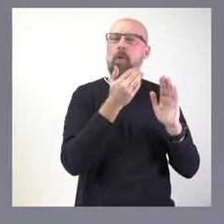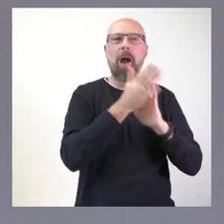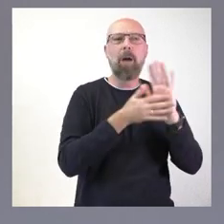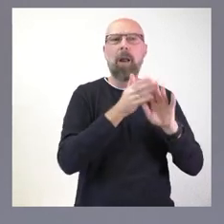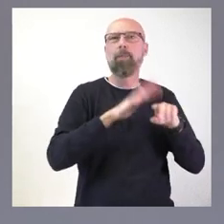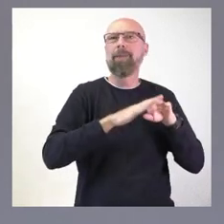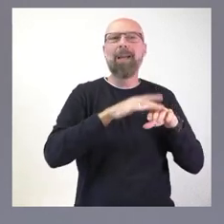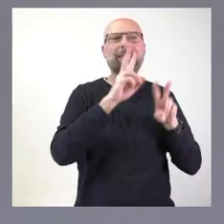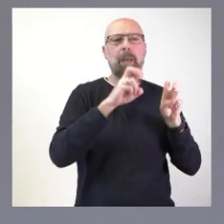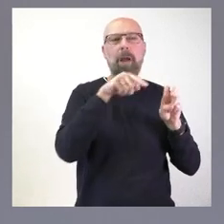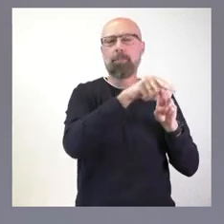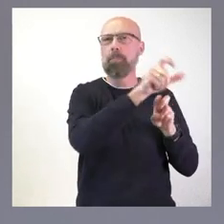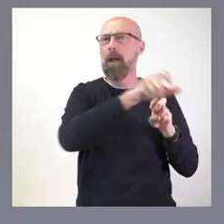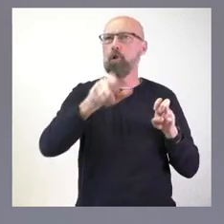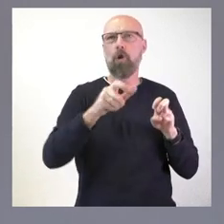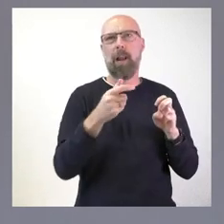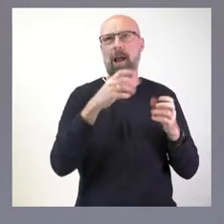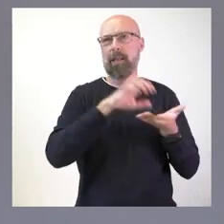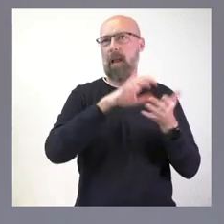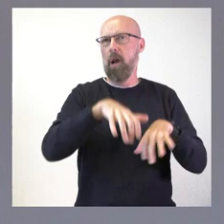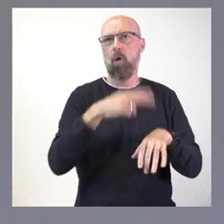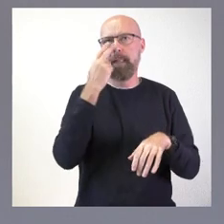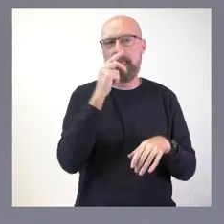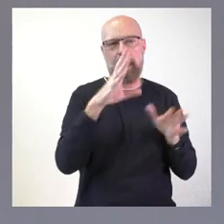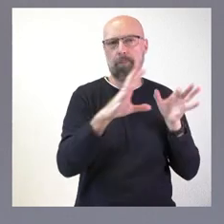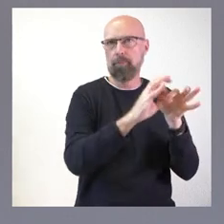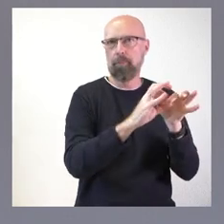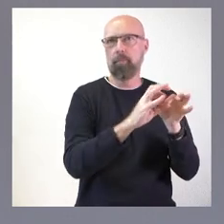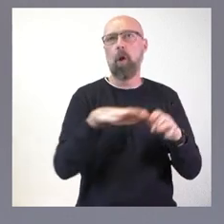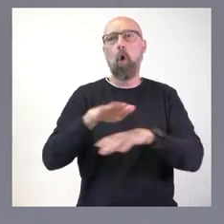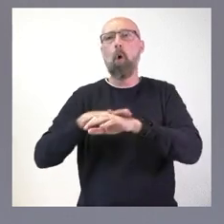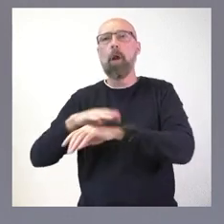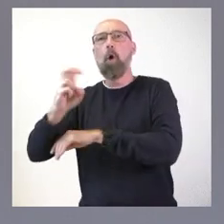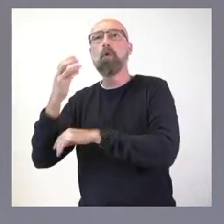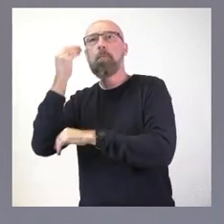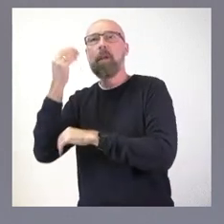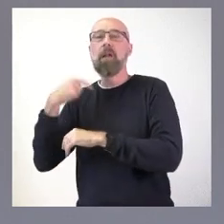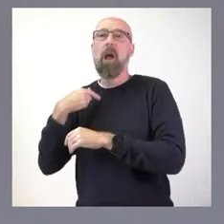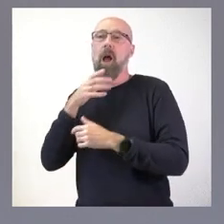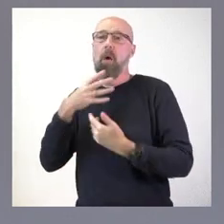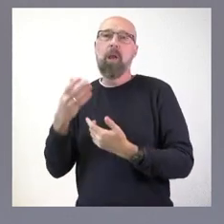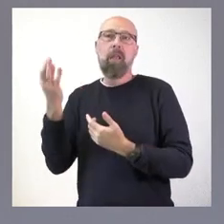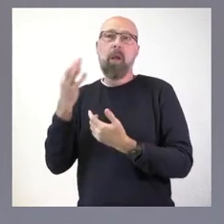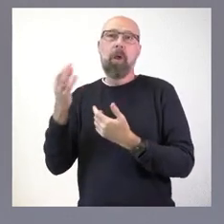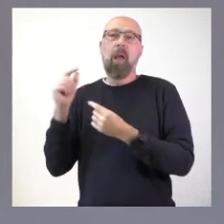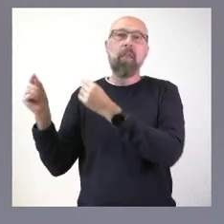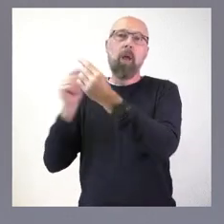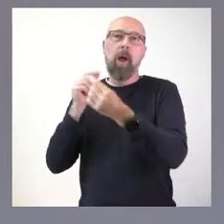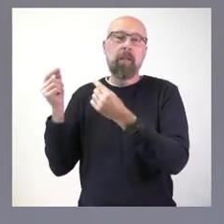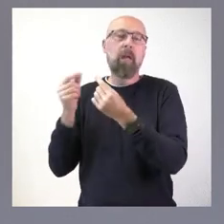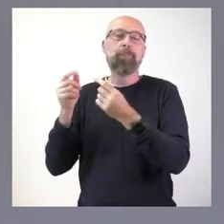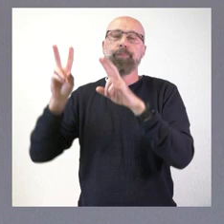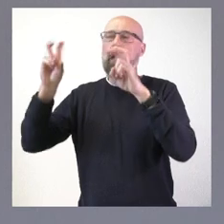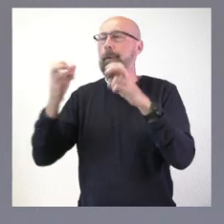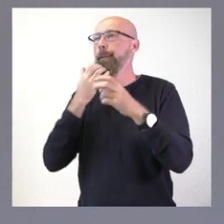interesan a la gente de Castilla y León. El gobierno u otros gobiernos ven que en este momento tienen que estar debatiendo sobre la